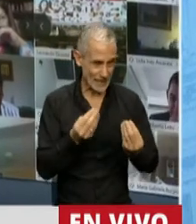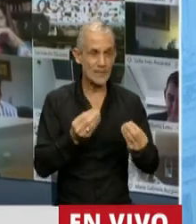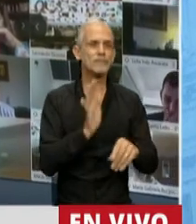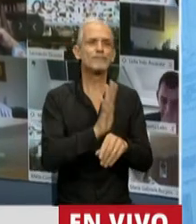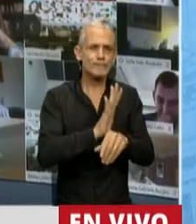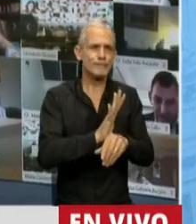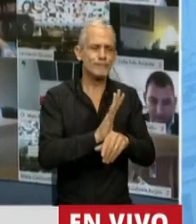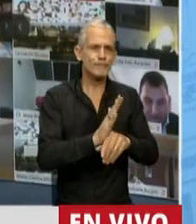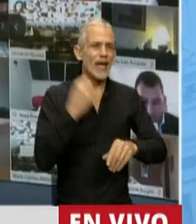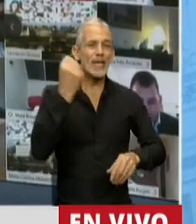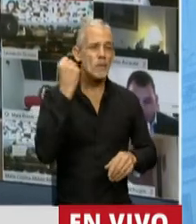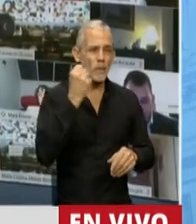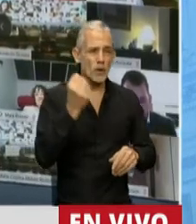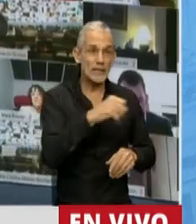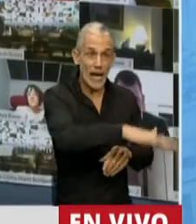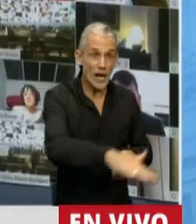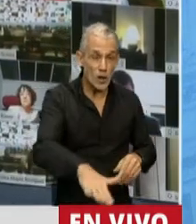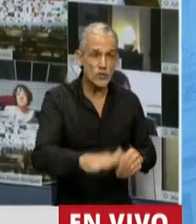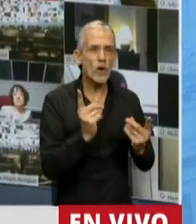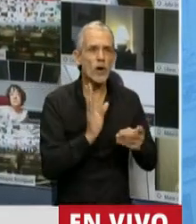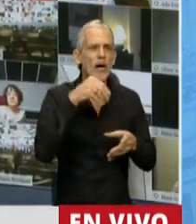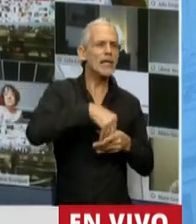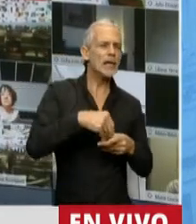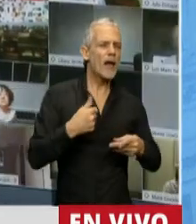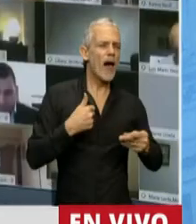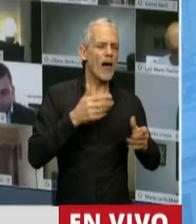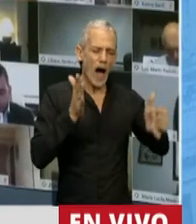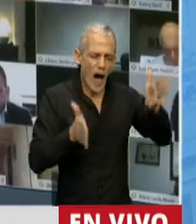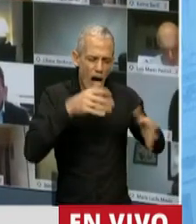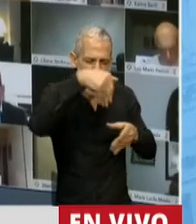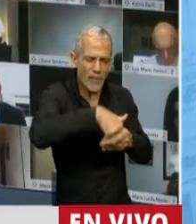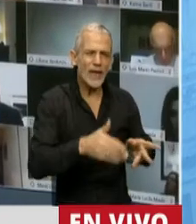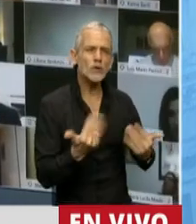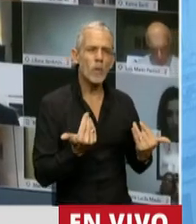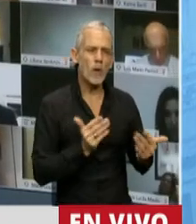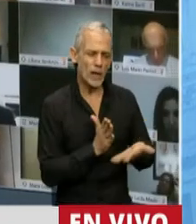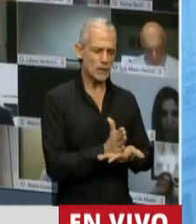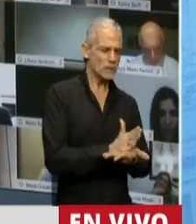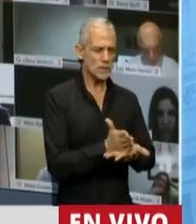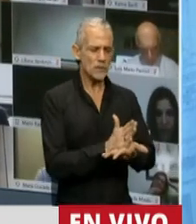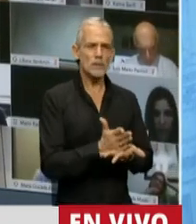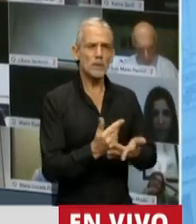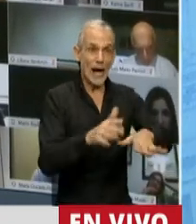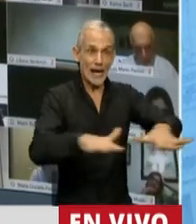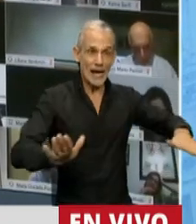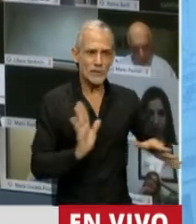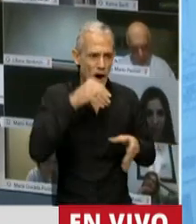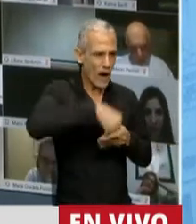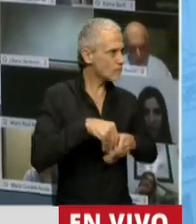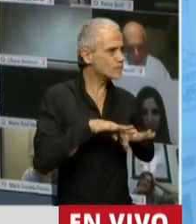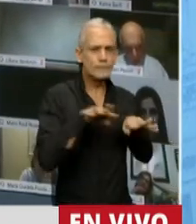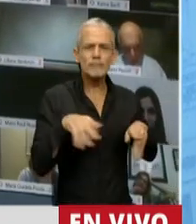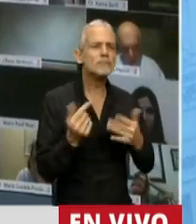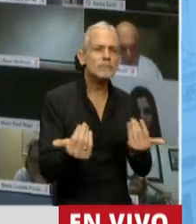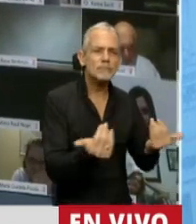centro de las intervenciones. Intervenir es estar entre, es poder estar entre aquello que está